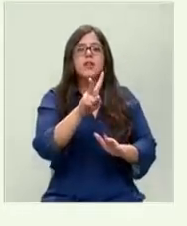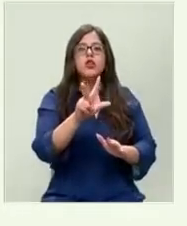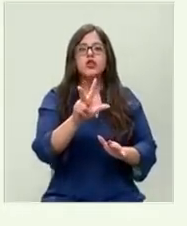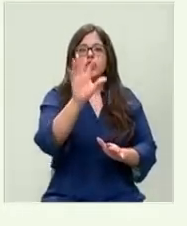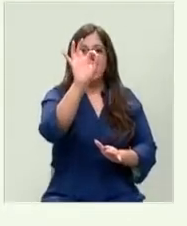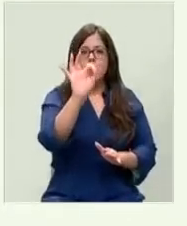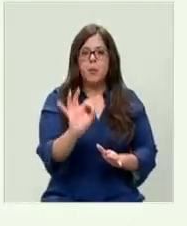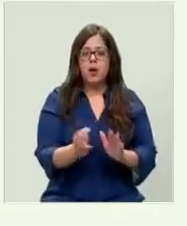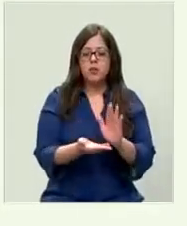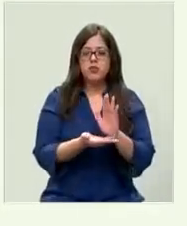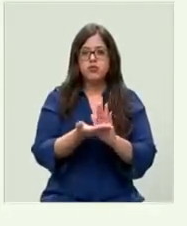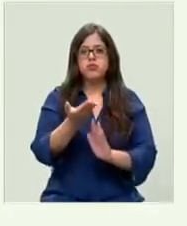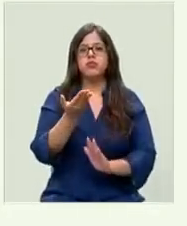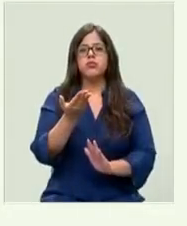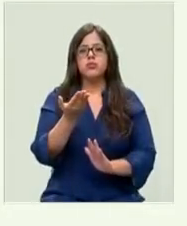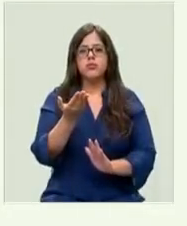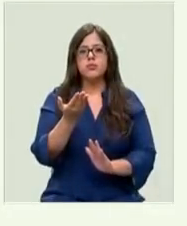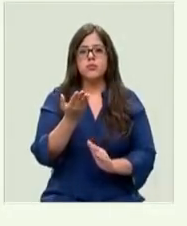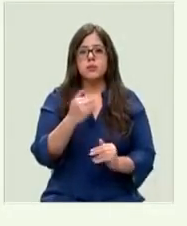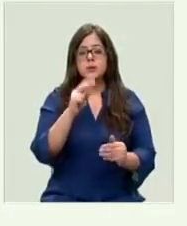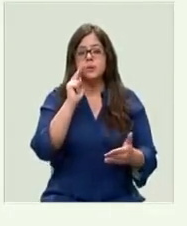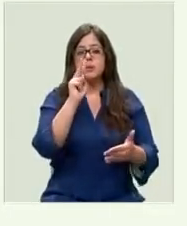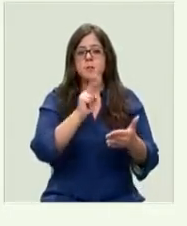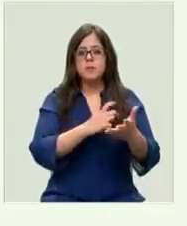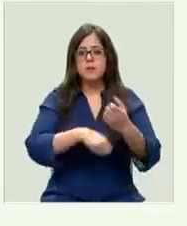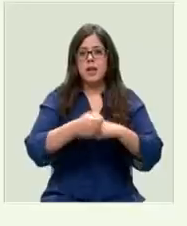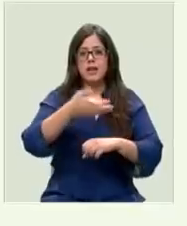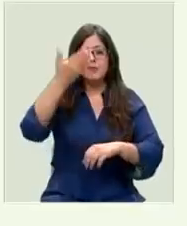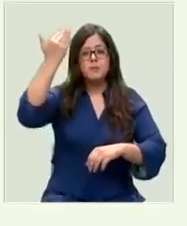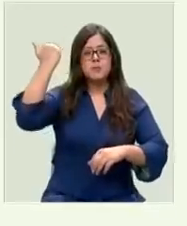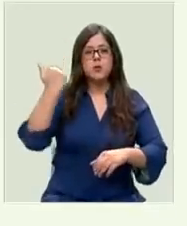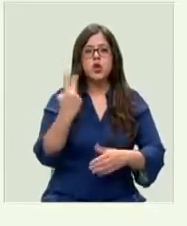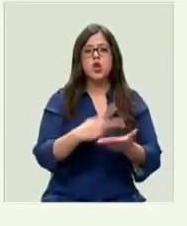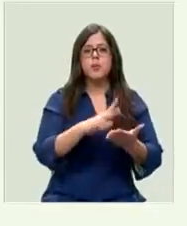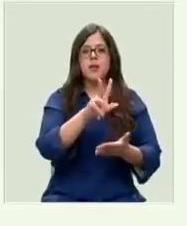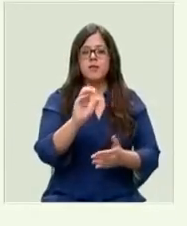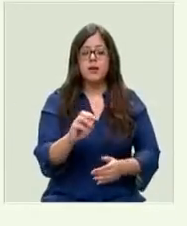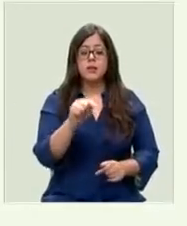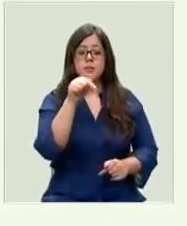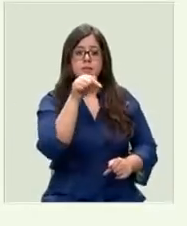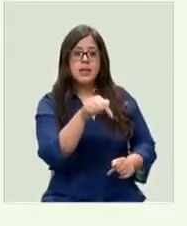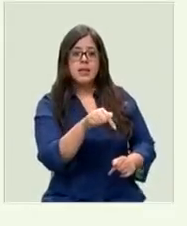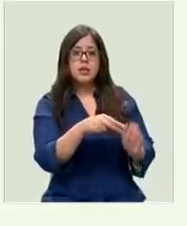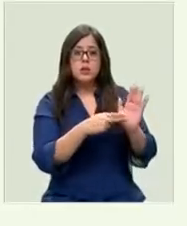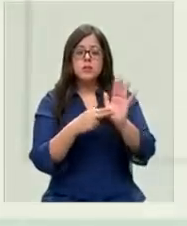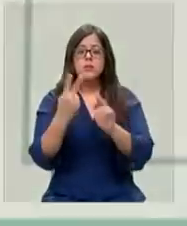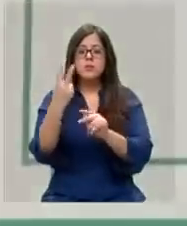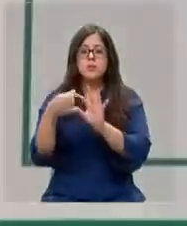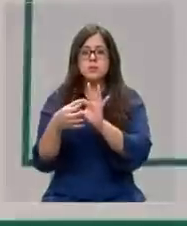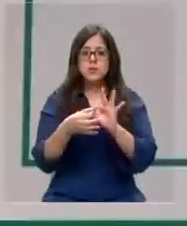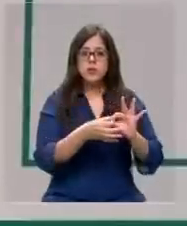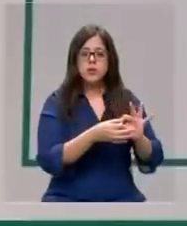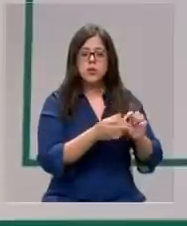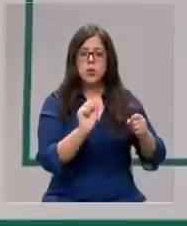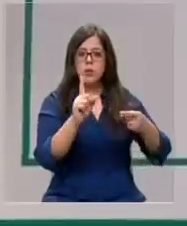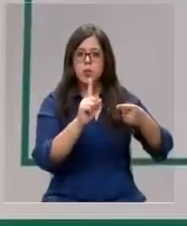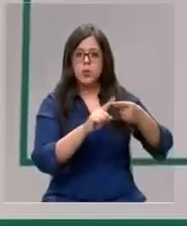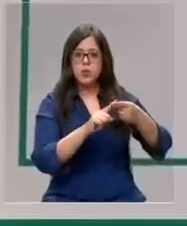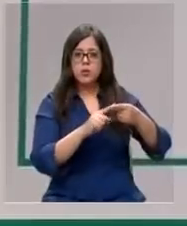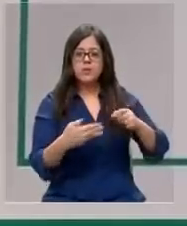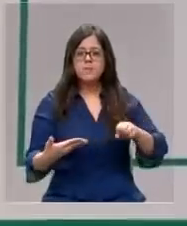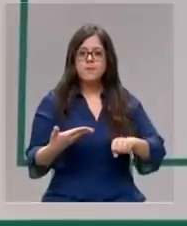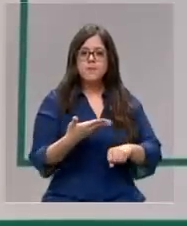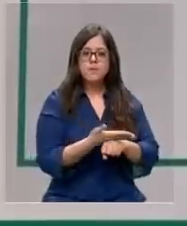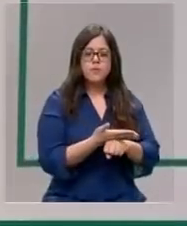de incremento sobre lo evidenciado en 2020. Este fenómeno se da principalmente por dos razones. Uno, la alta